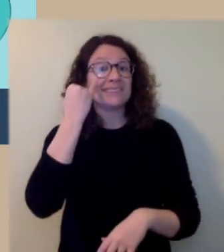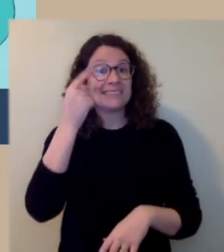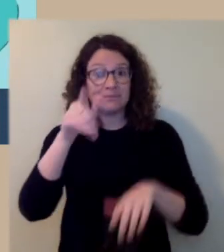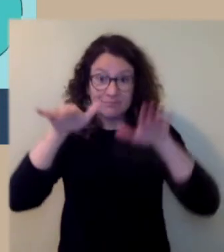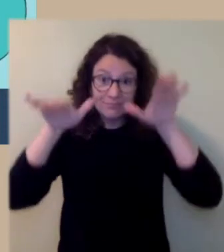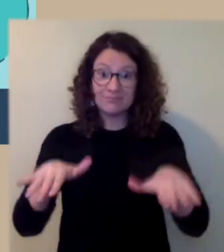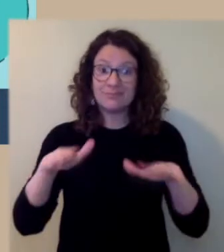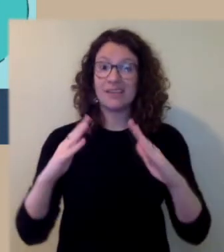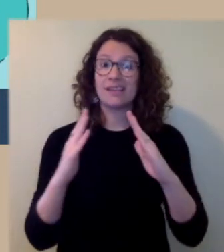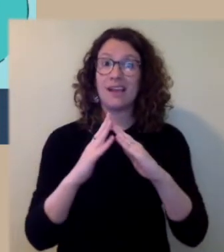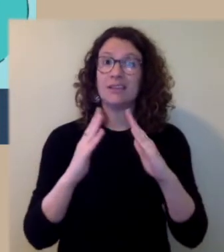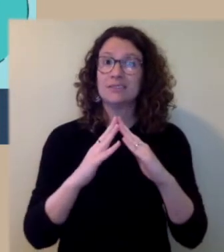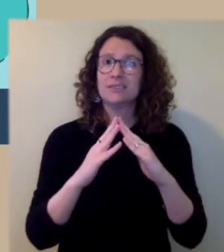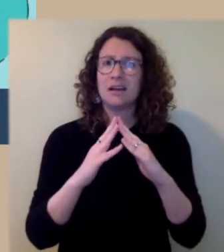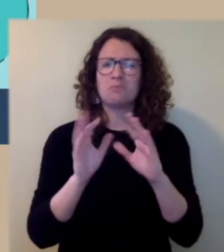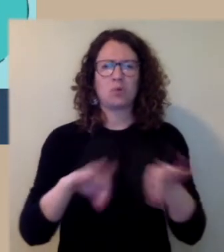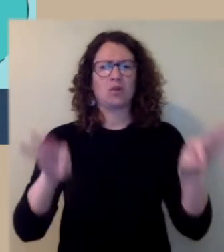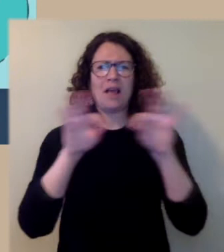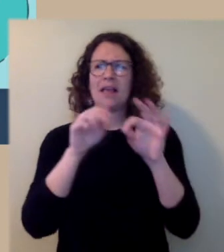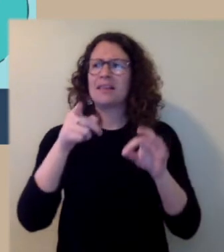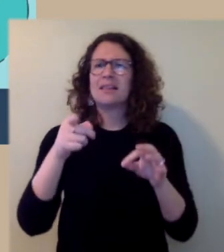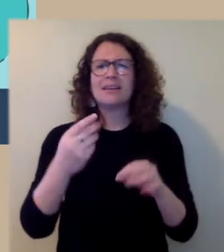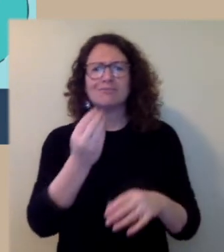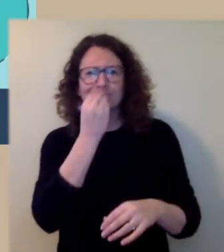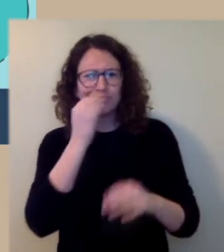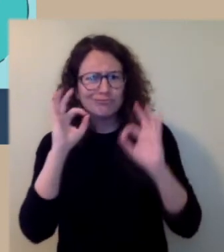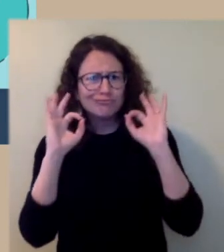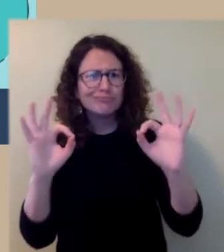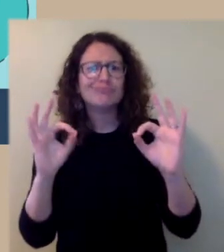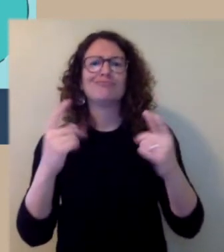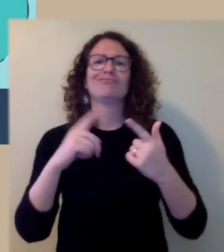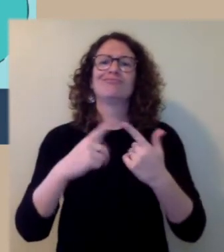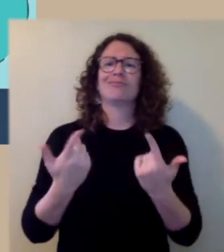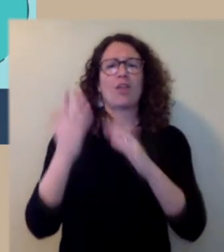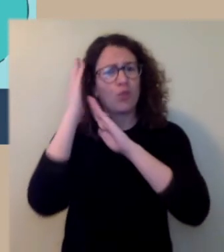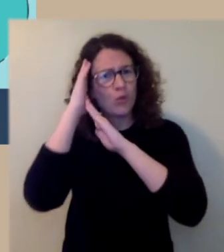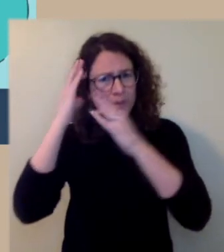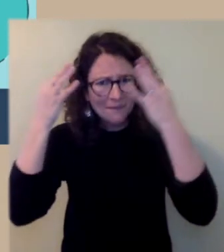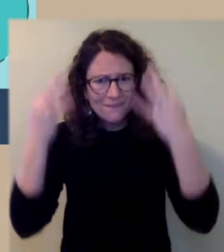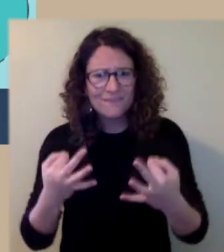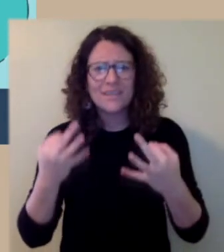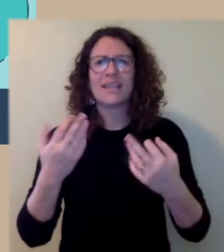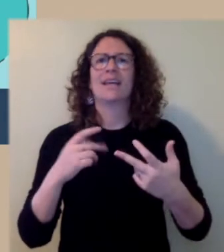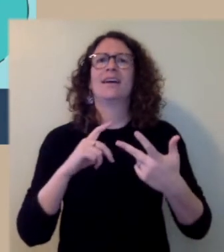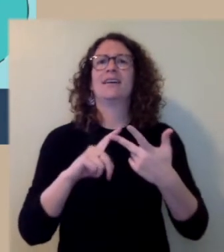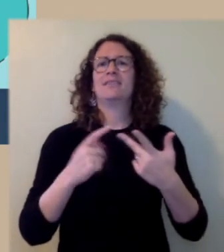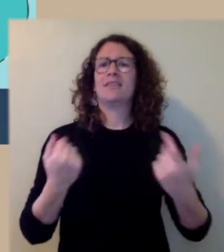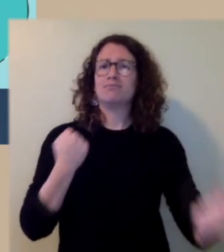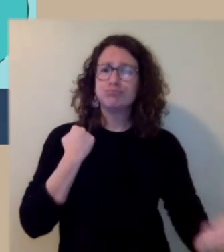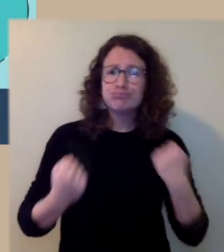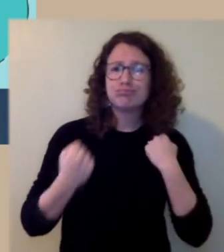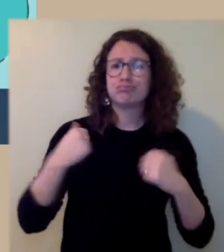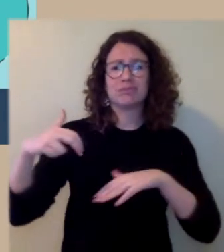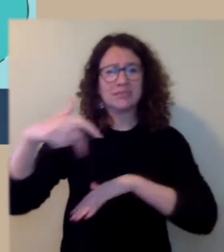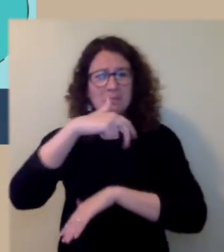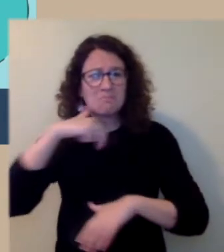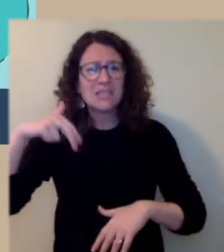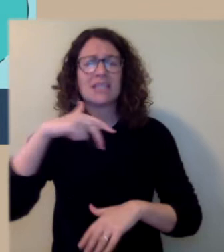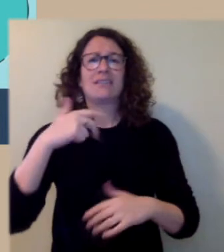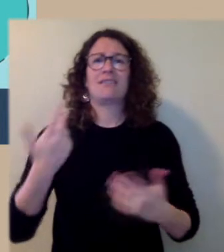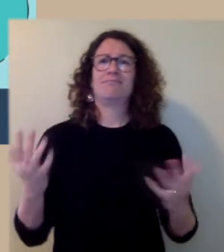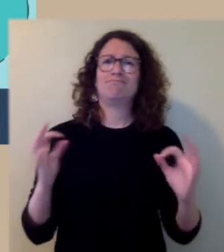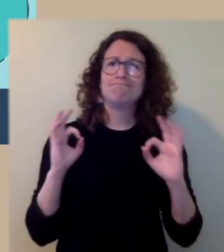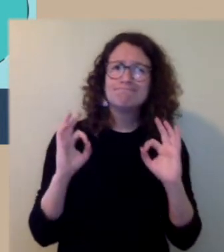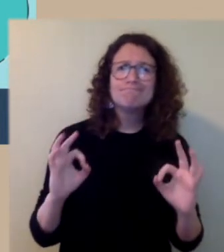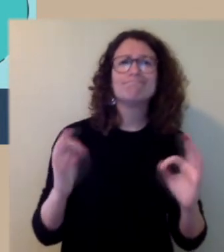Si debes quedarte en casa, mantén un estilo de vida saludable, que incluya una dieta adecuada, dormir lo suficiente, ejercicio y